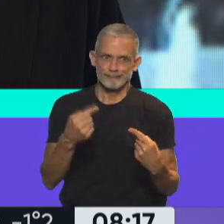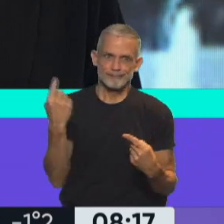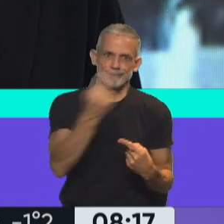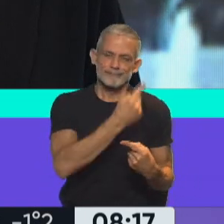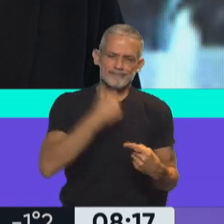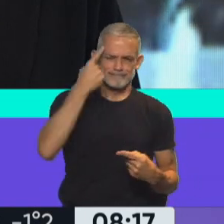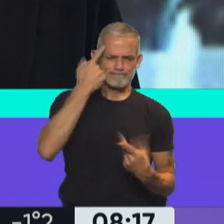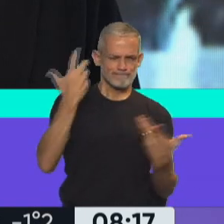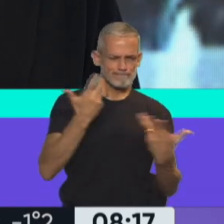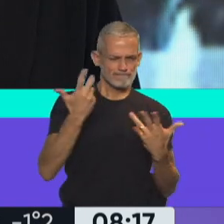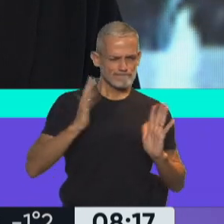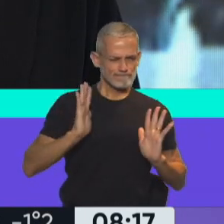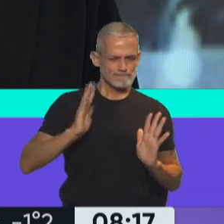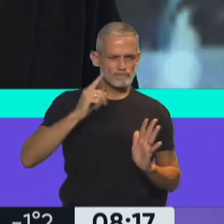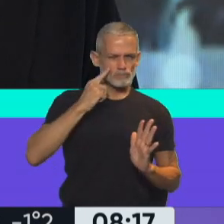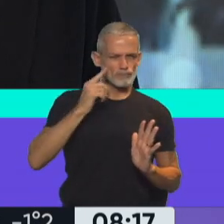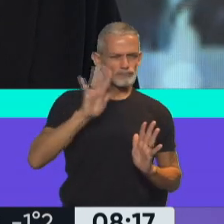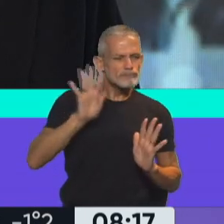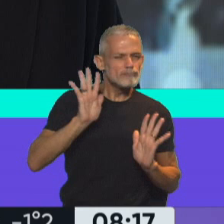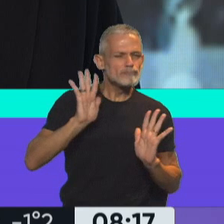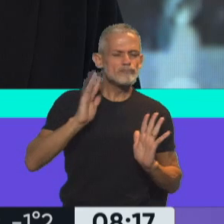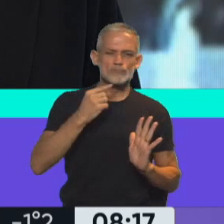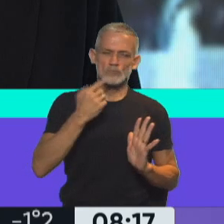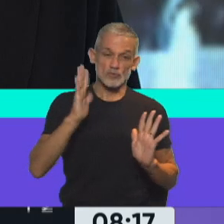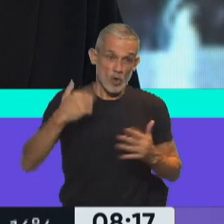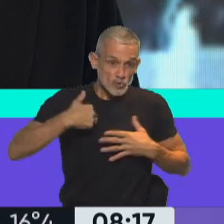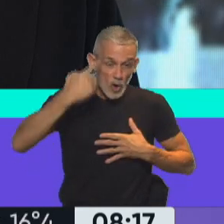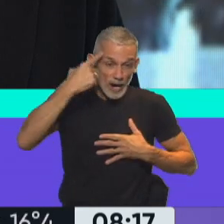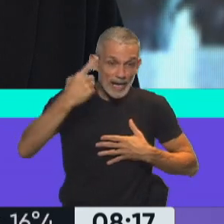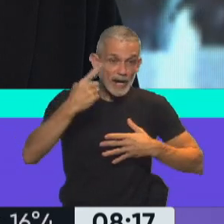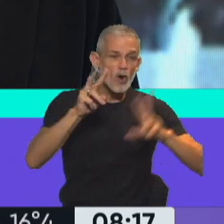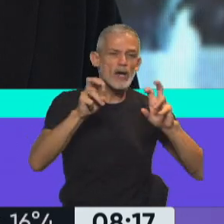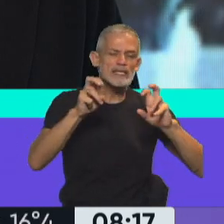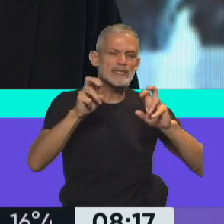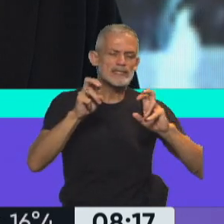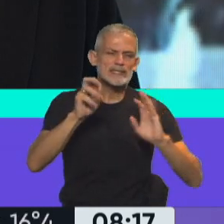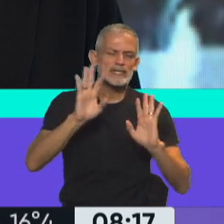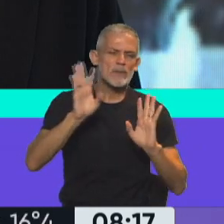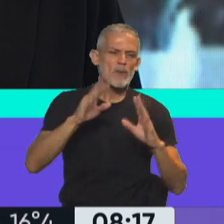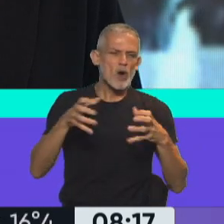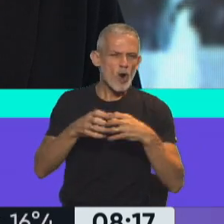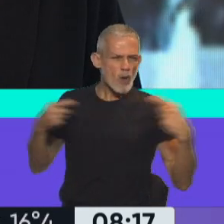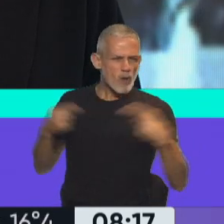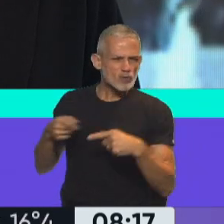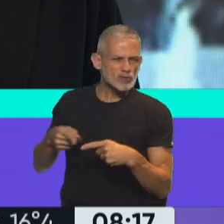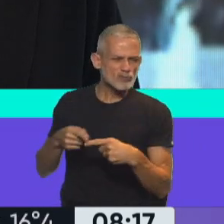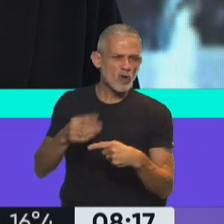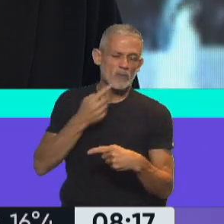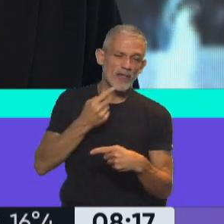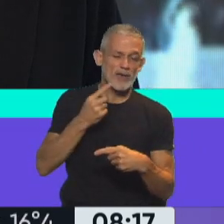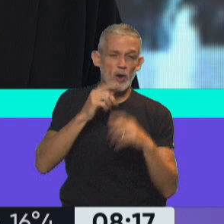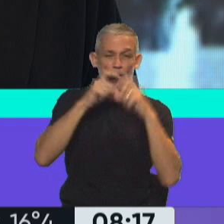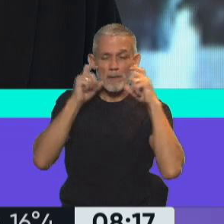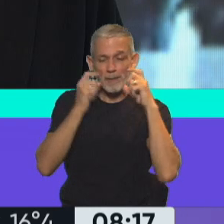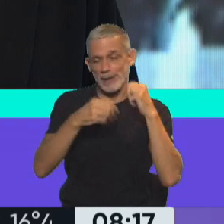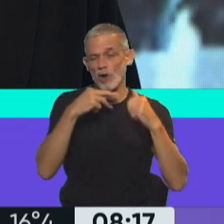sospechar, pero la verdad que yo creo, yo de verdad es que creo que el tema va más allá de que la oposición que dijo que los barbijos no